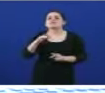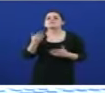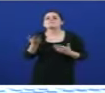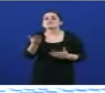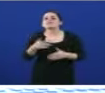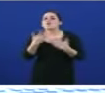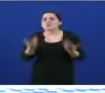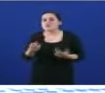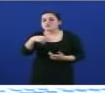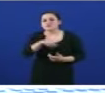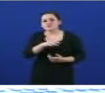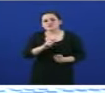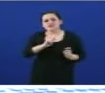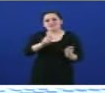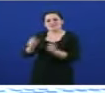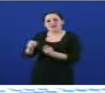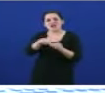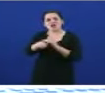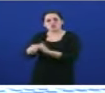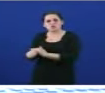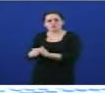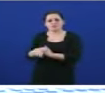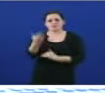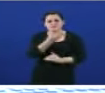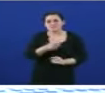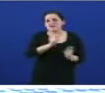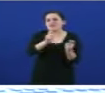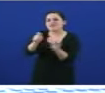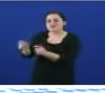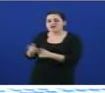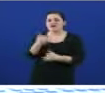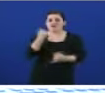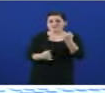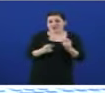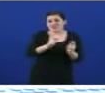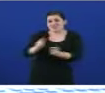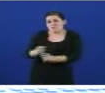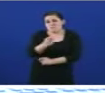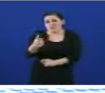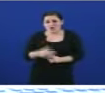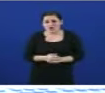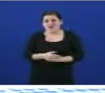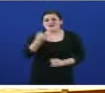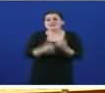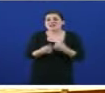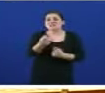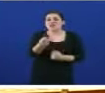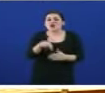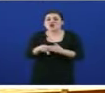neganlle os colexios e os recursos que precisan e, ainda por riba, os poucos que lles conceden paganlleos con atraso.